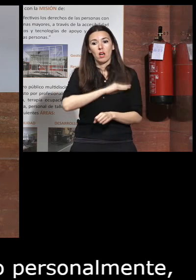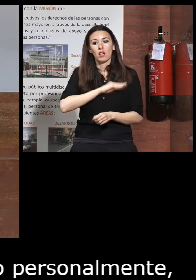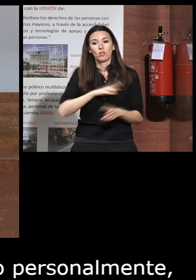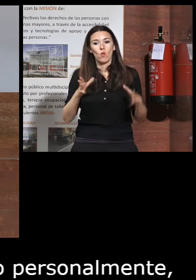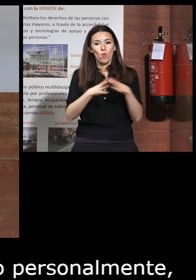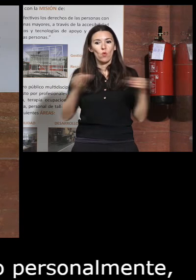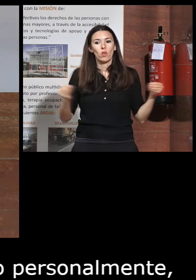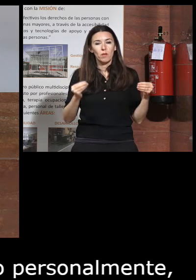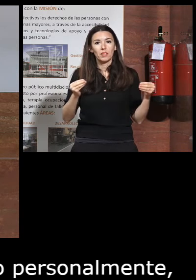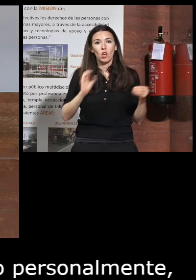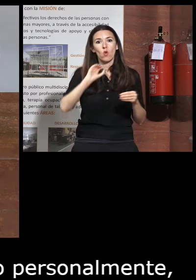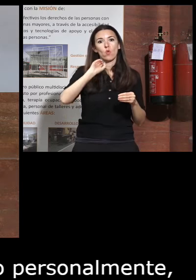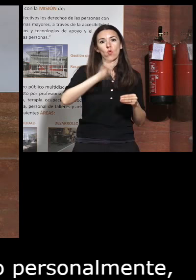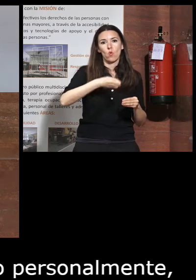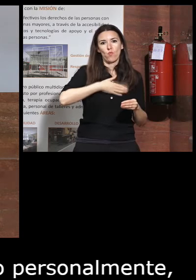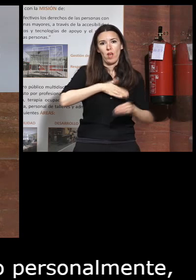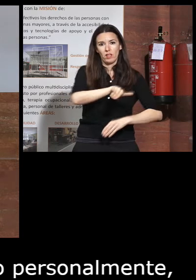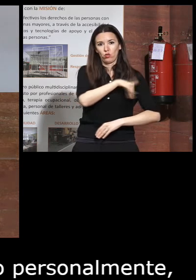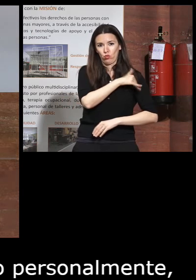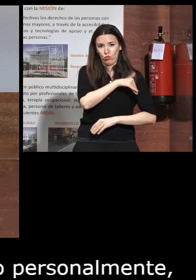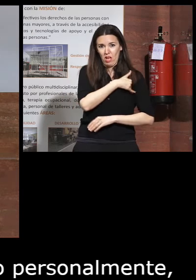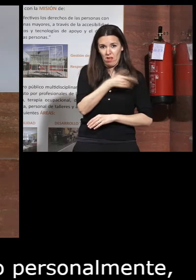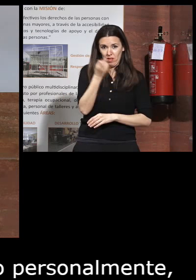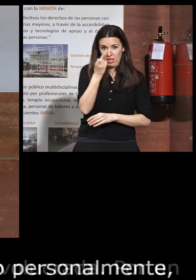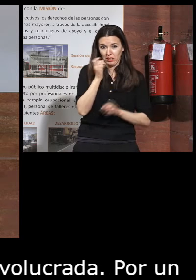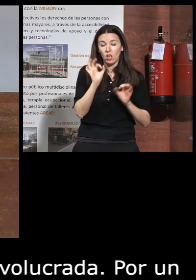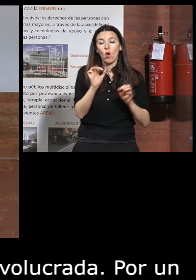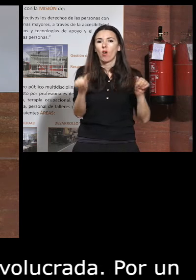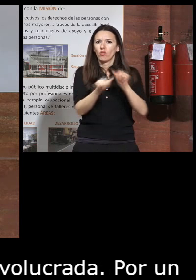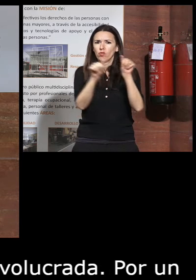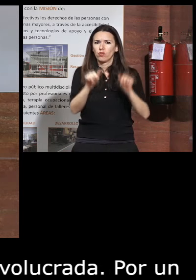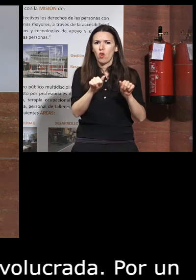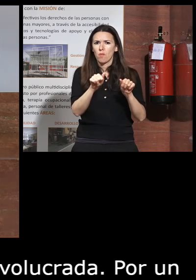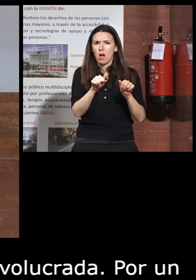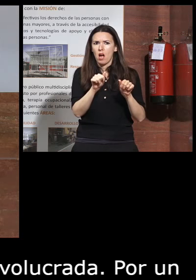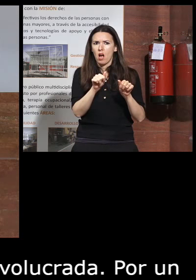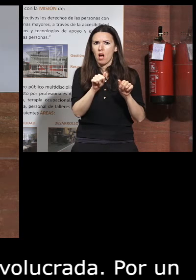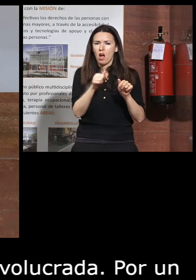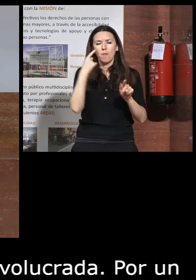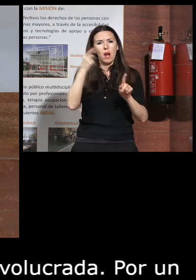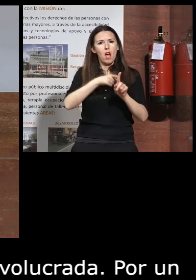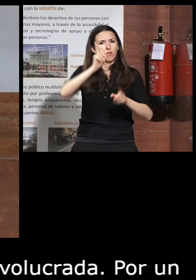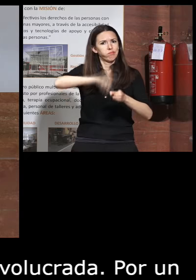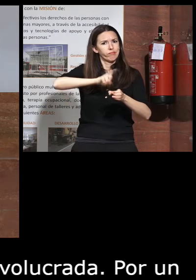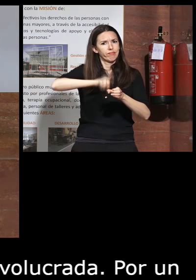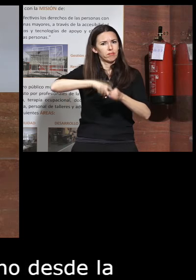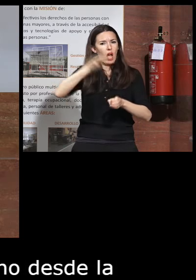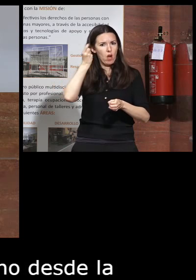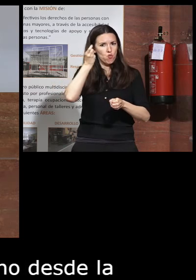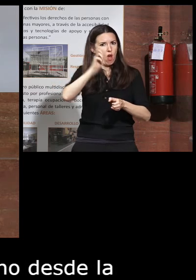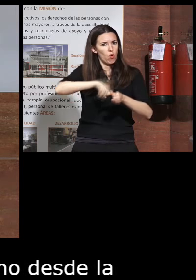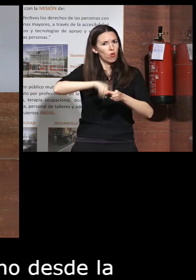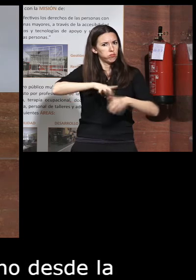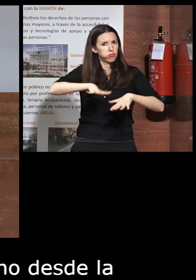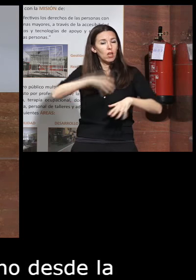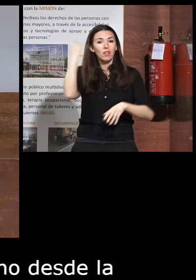universidad con los clubs de estudiantes como una manera de realizar una participación activa del alumnado como sabéis nuestros